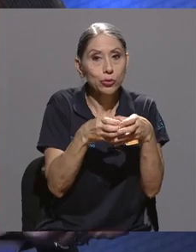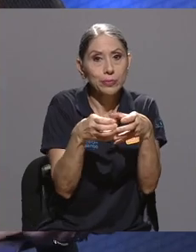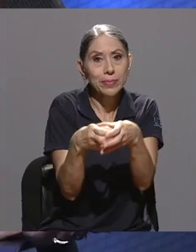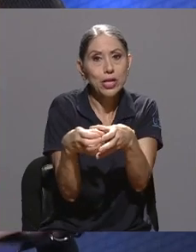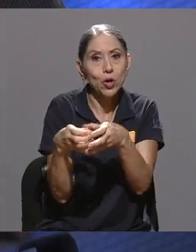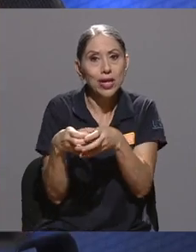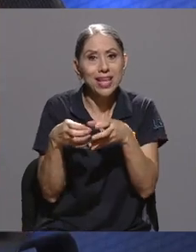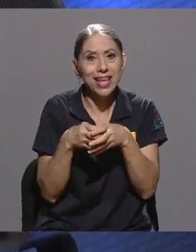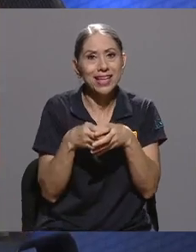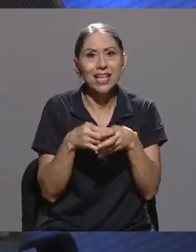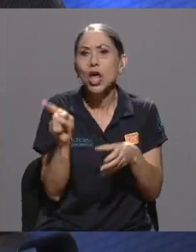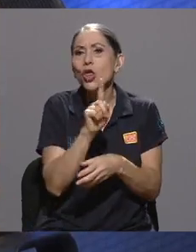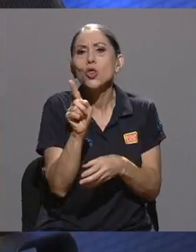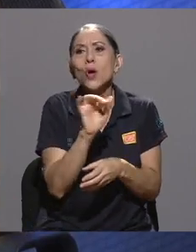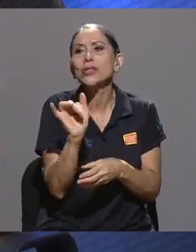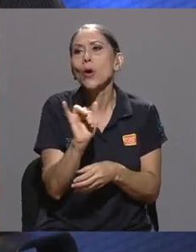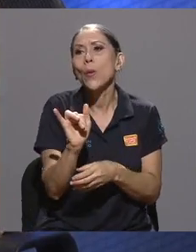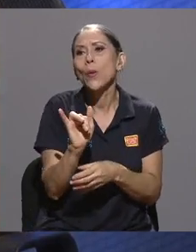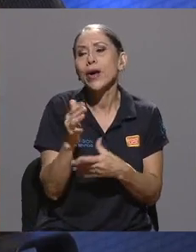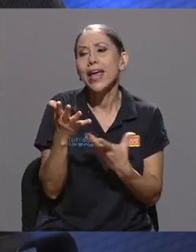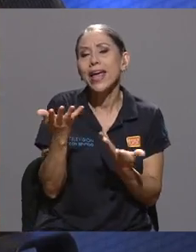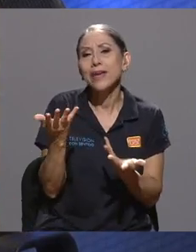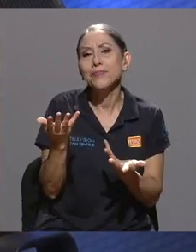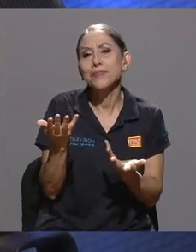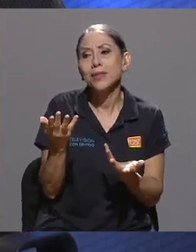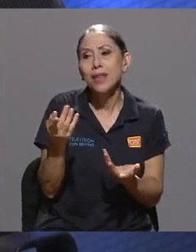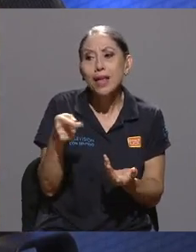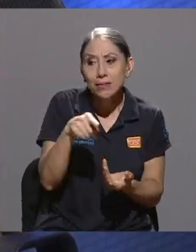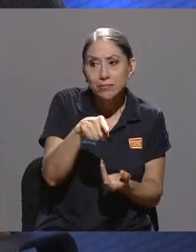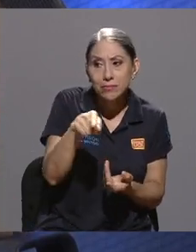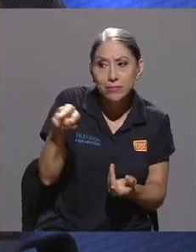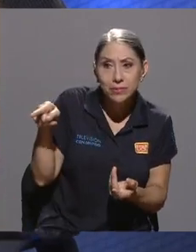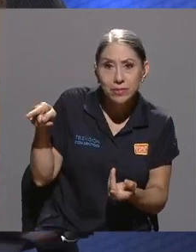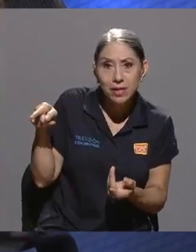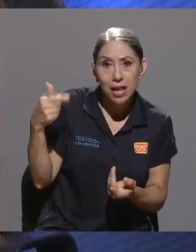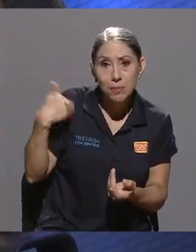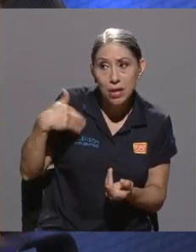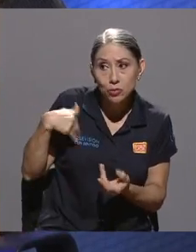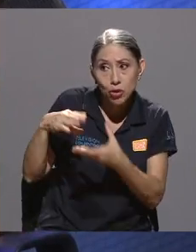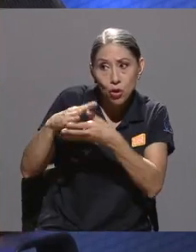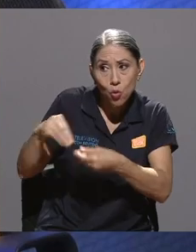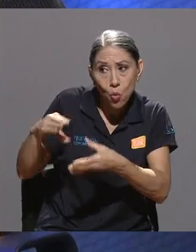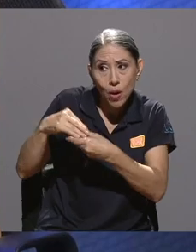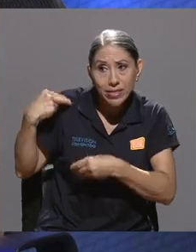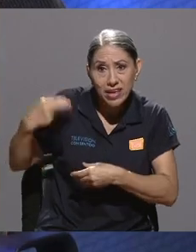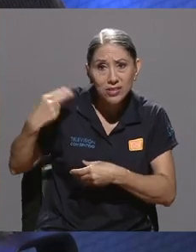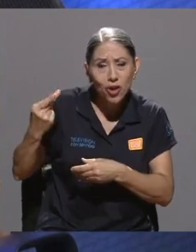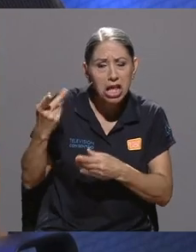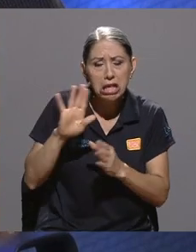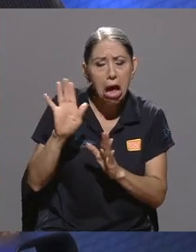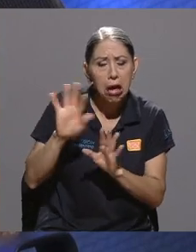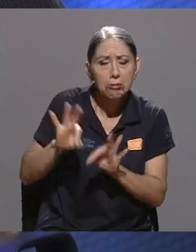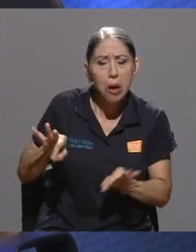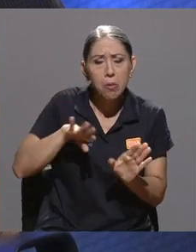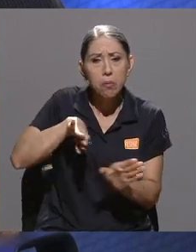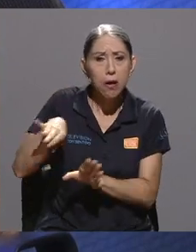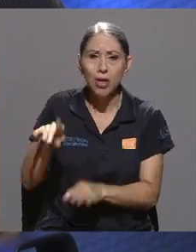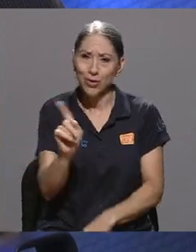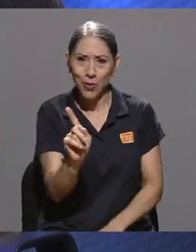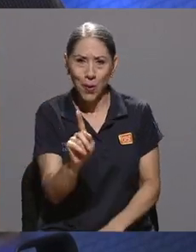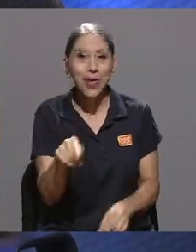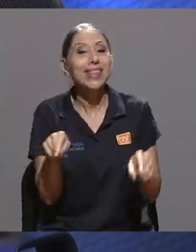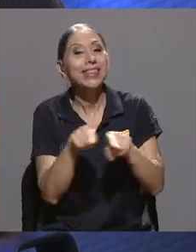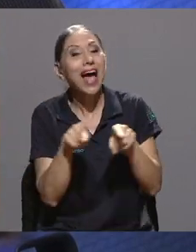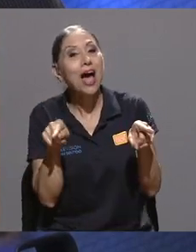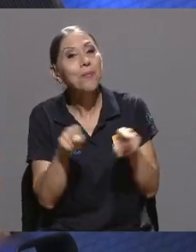historias que cuentan, digamos, desde el lado masculino, sino que también apreciar cómo se pueden contar y la